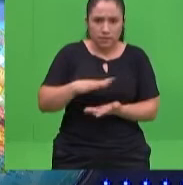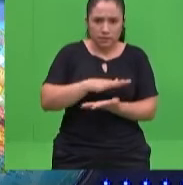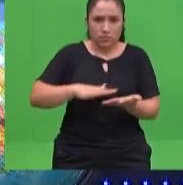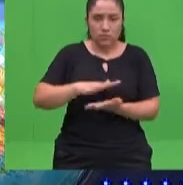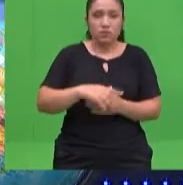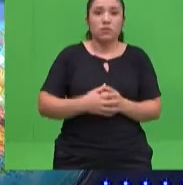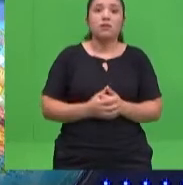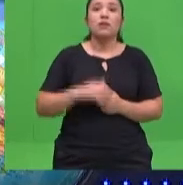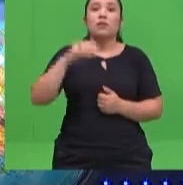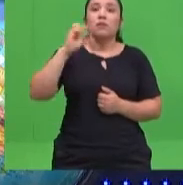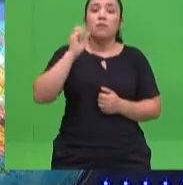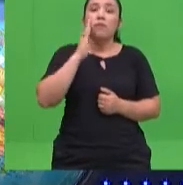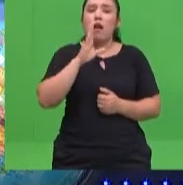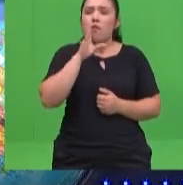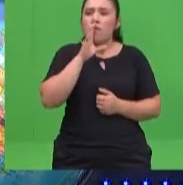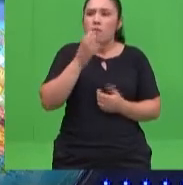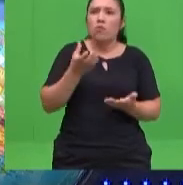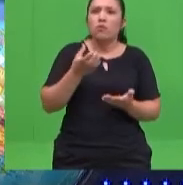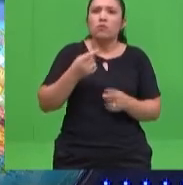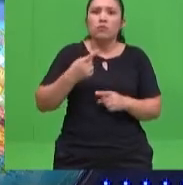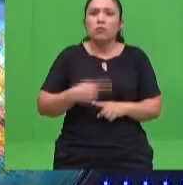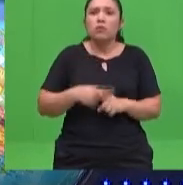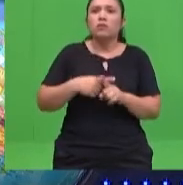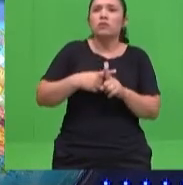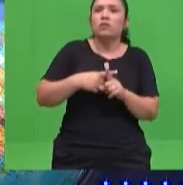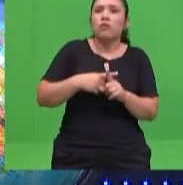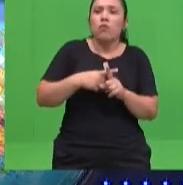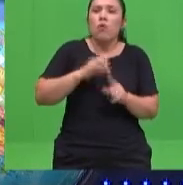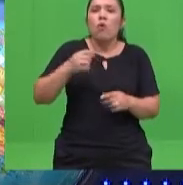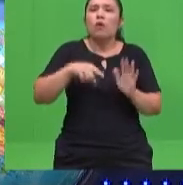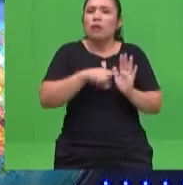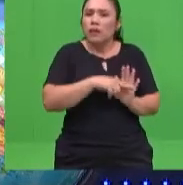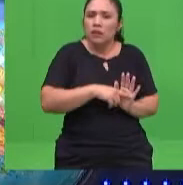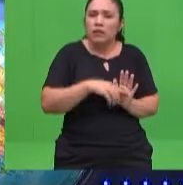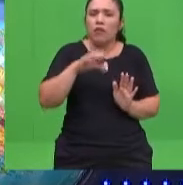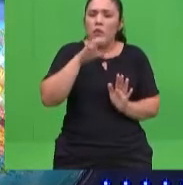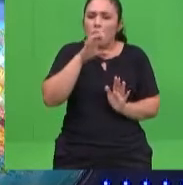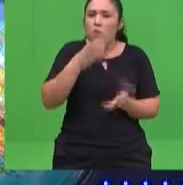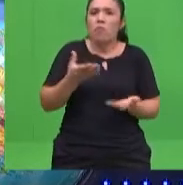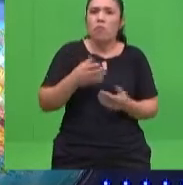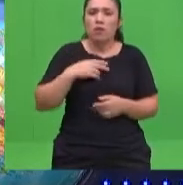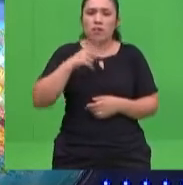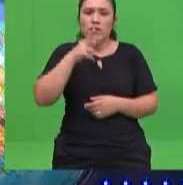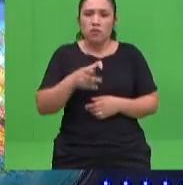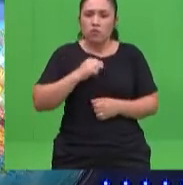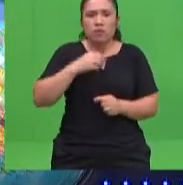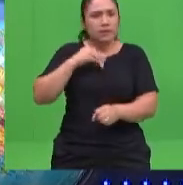condición de ser como más guías, más orientadores de nuestros hijos.